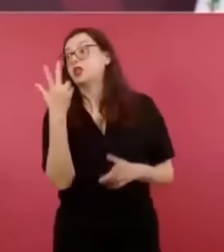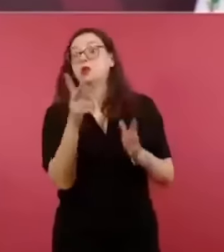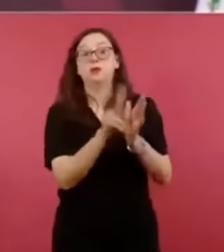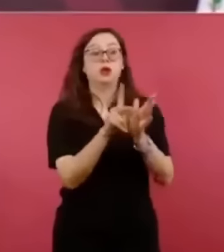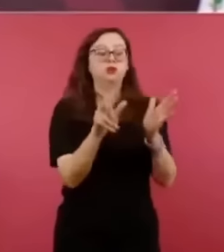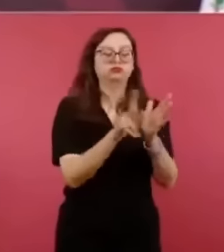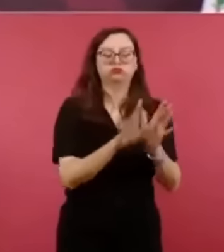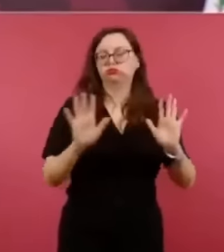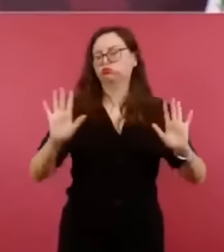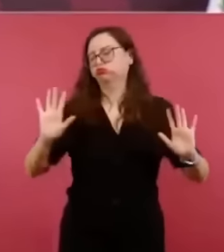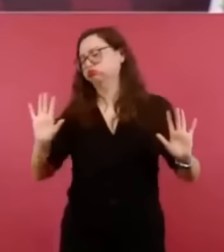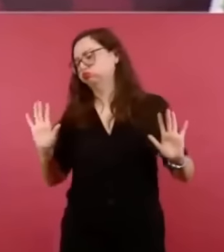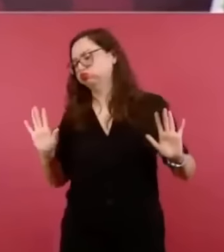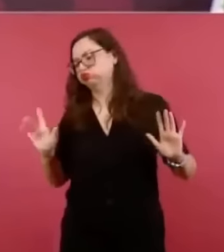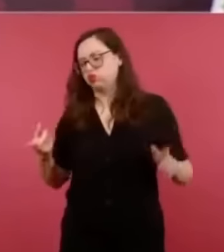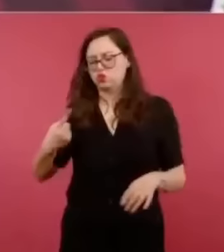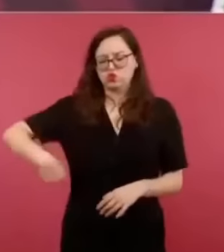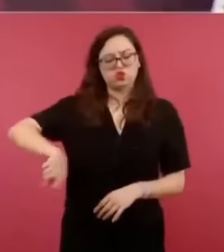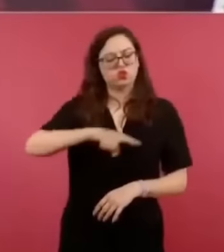académicos.